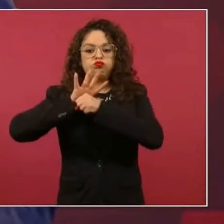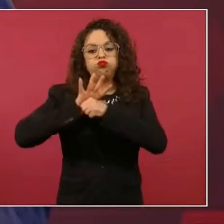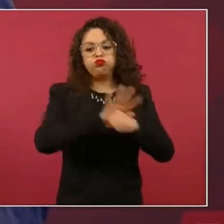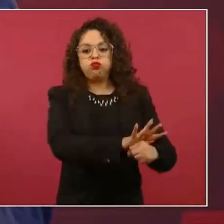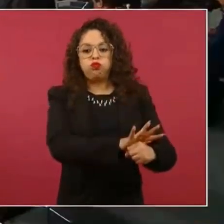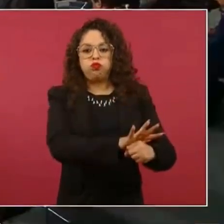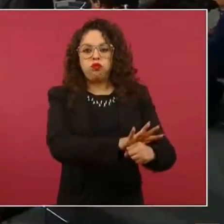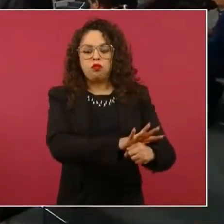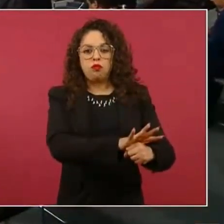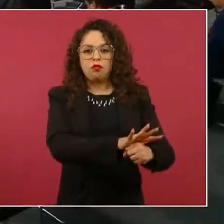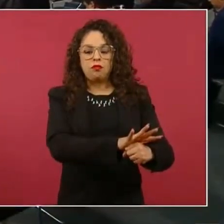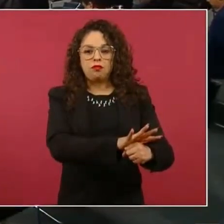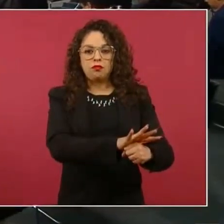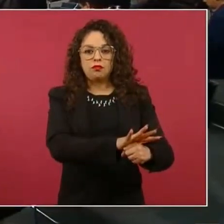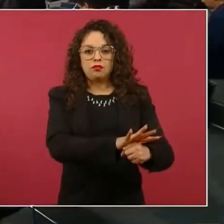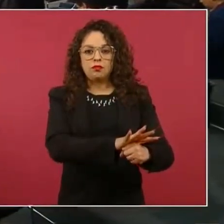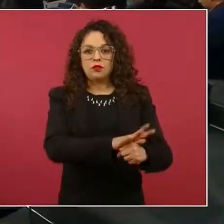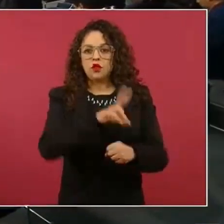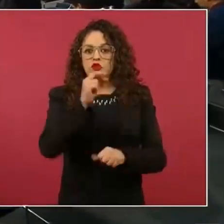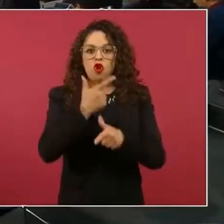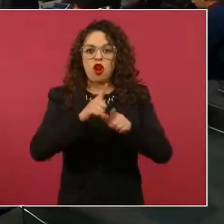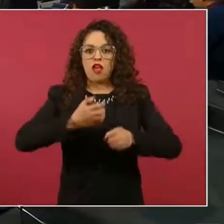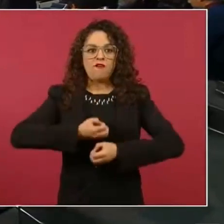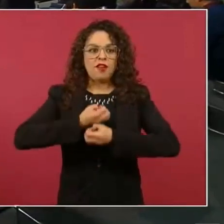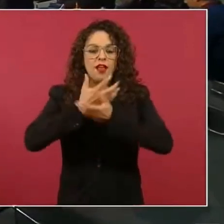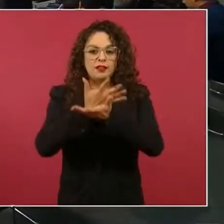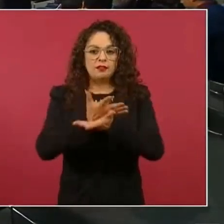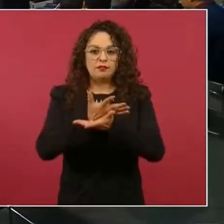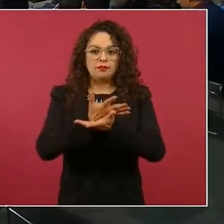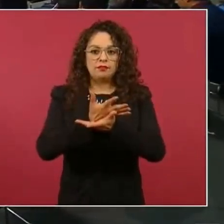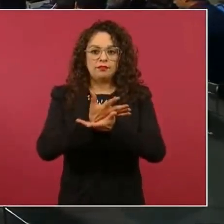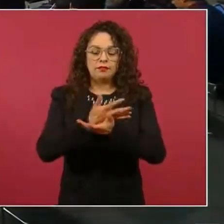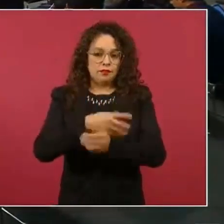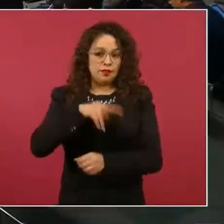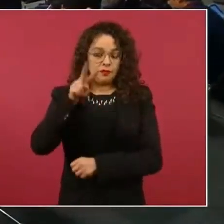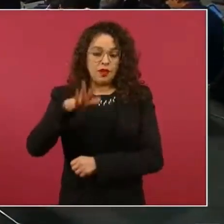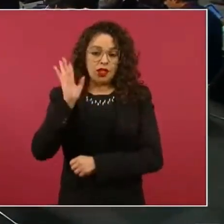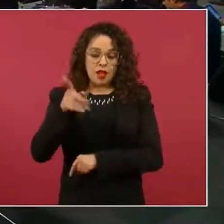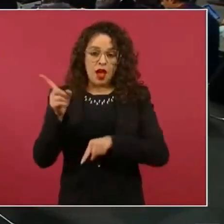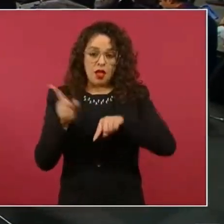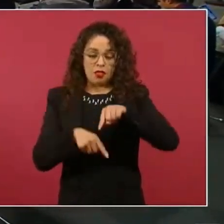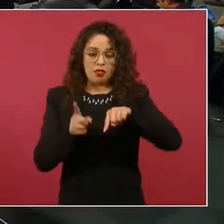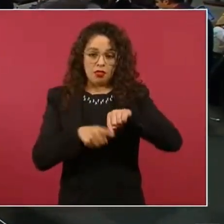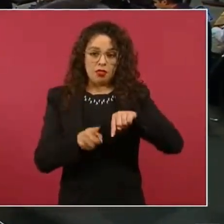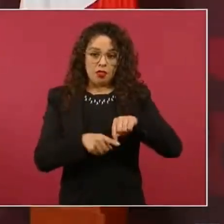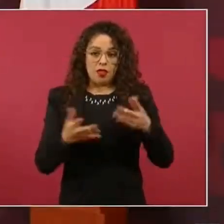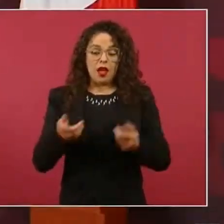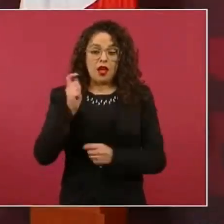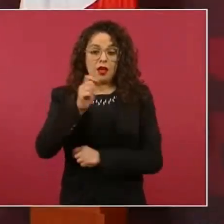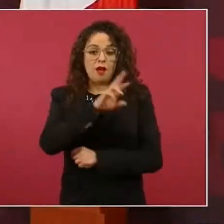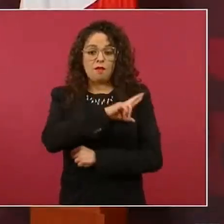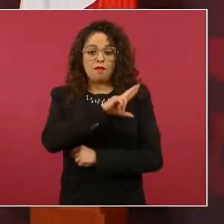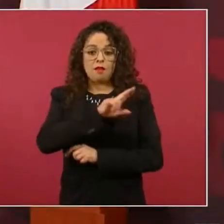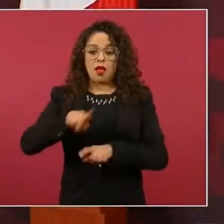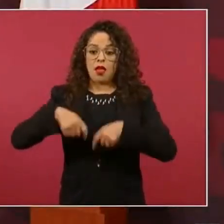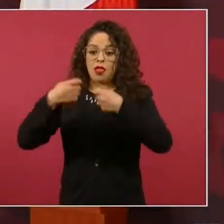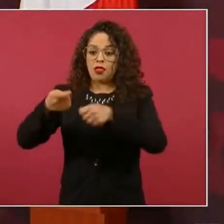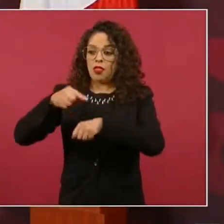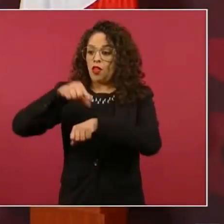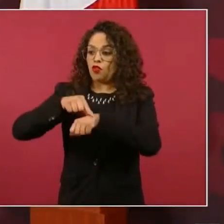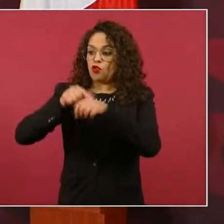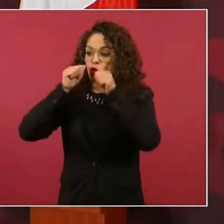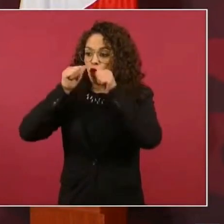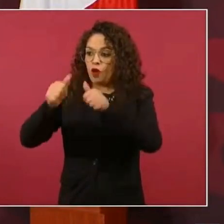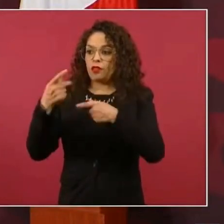el que ya no haya atención médica privada la caja de ahorro que se suspendió aunque algunos